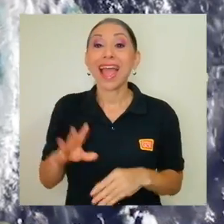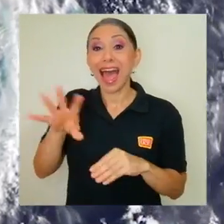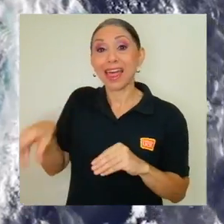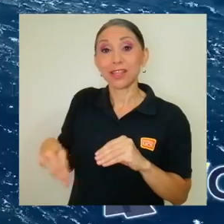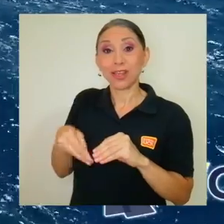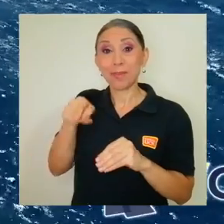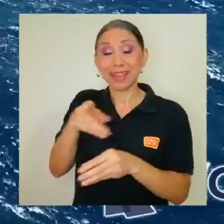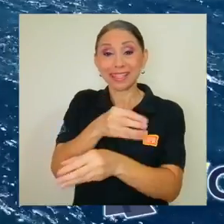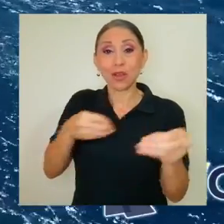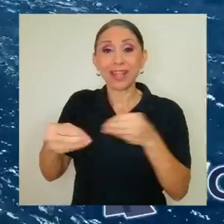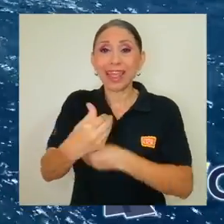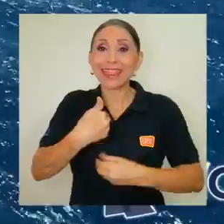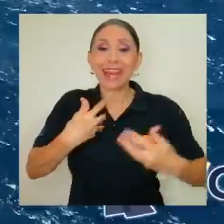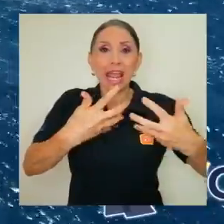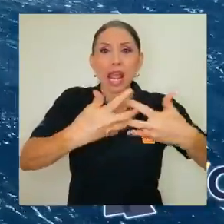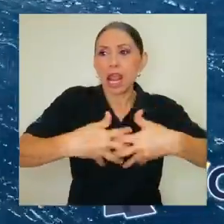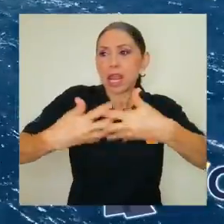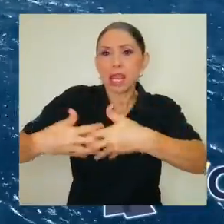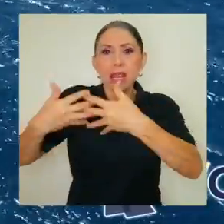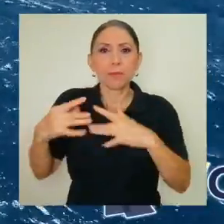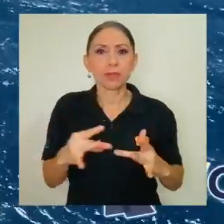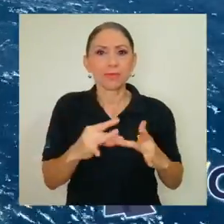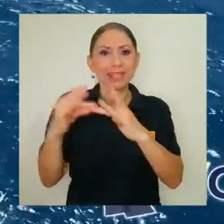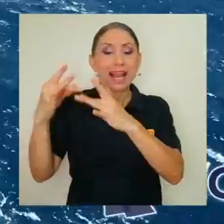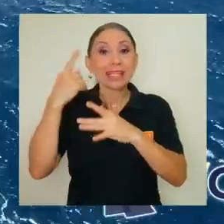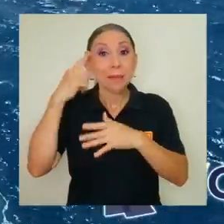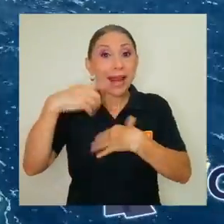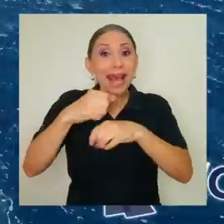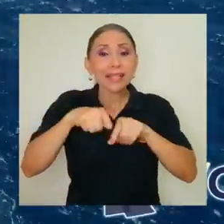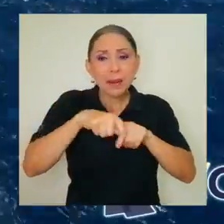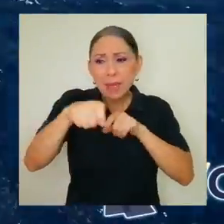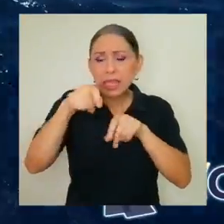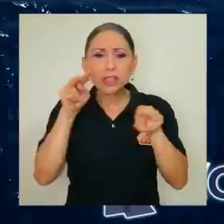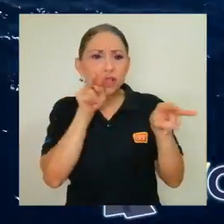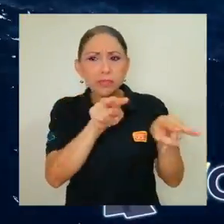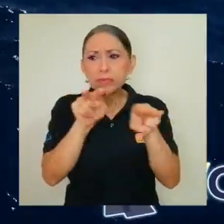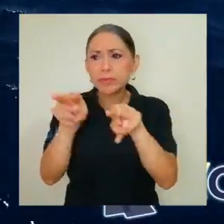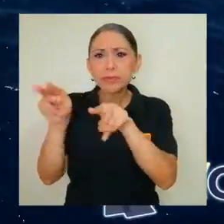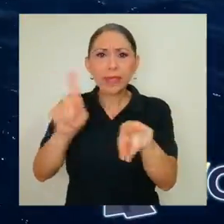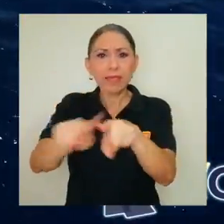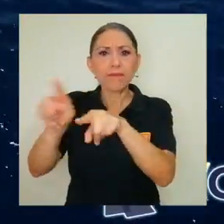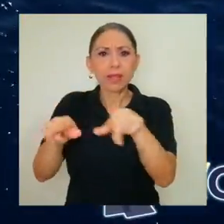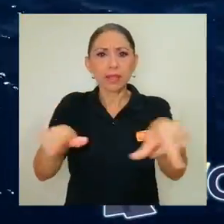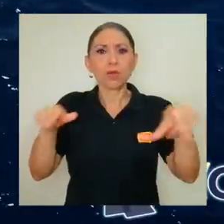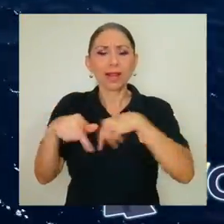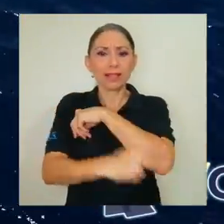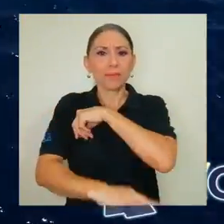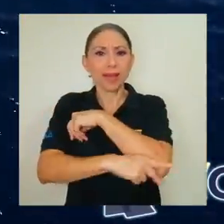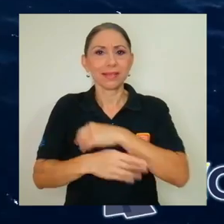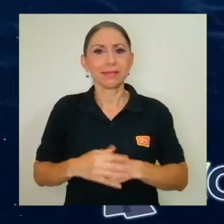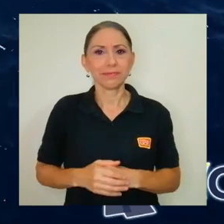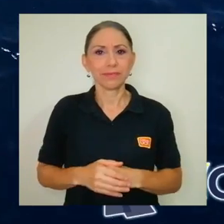Adicionalmente, esta unidad cuenta con equipos especializados para realizar mediciones en distintos puntos del país.